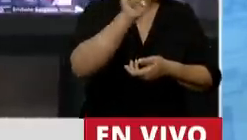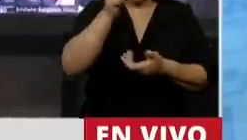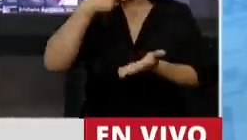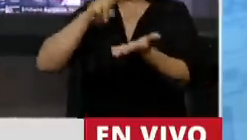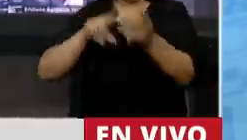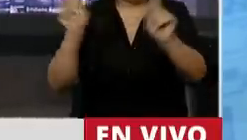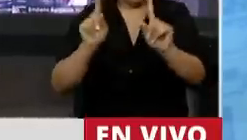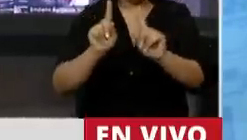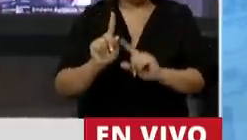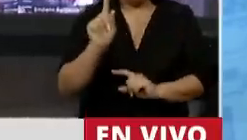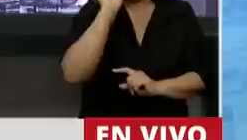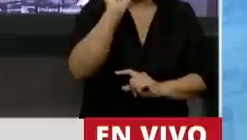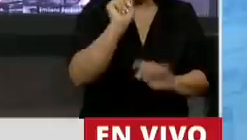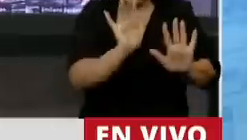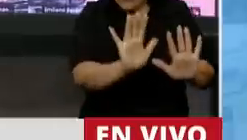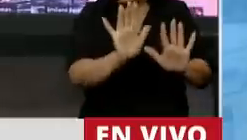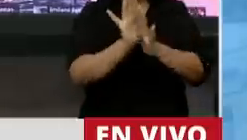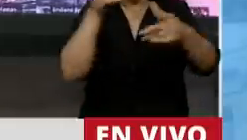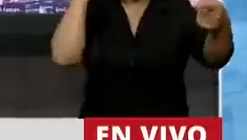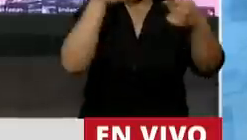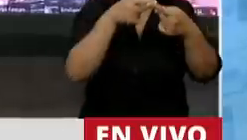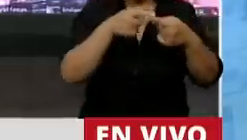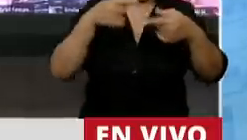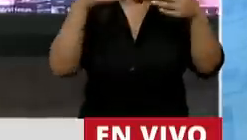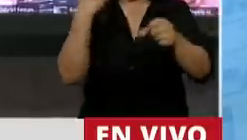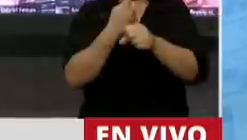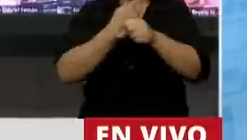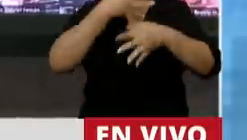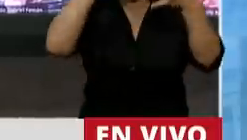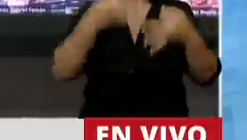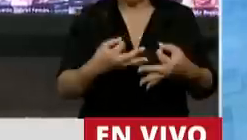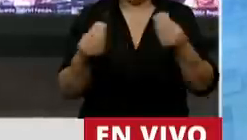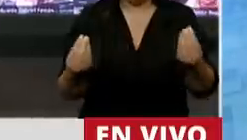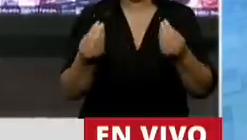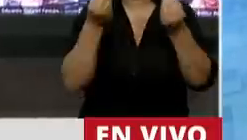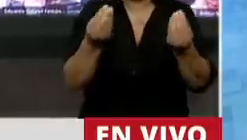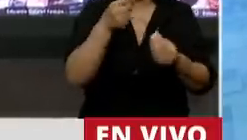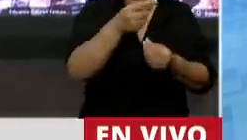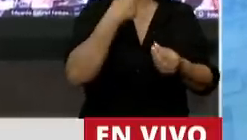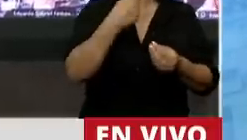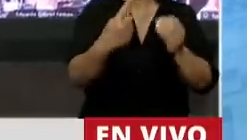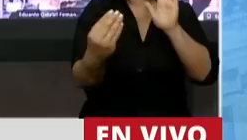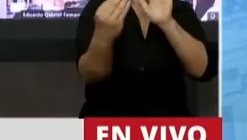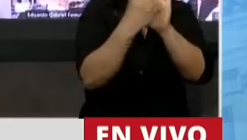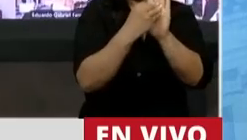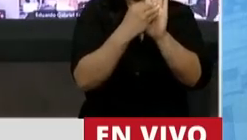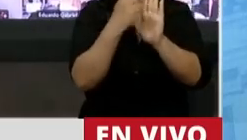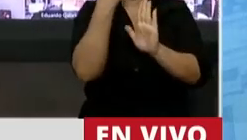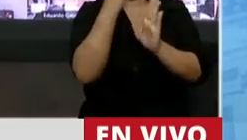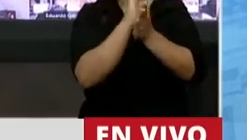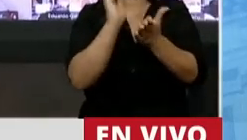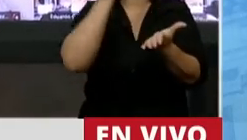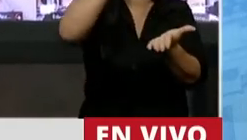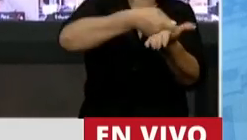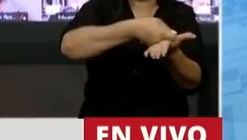pero de ser así, ese propósito no puede cumplirse por el simple hecho de declararlo o denominarlo una contribución,